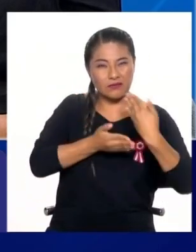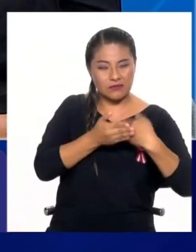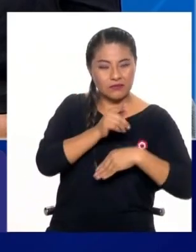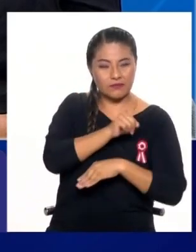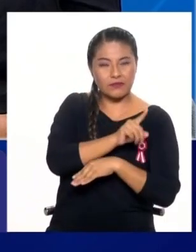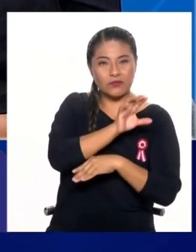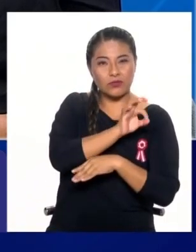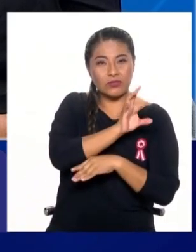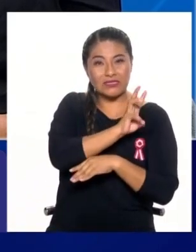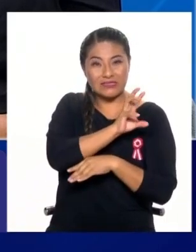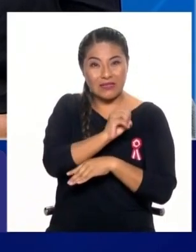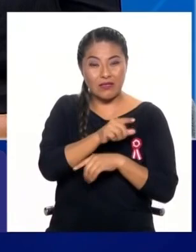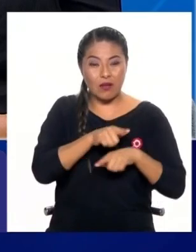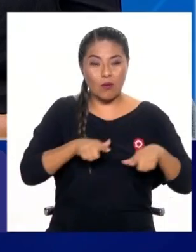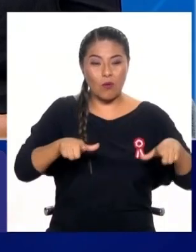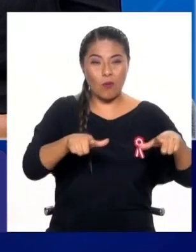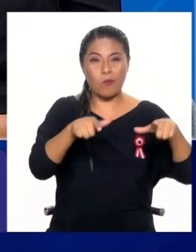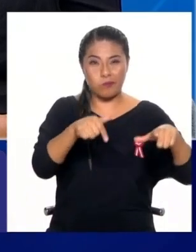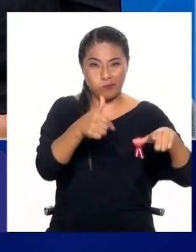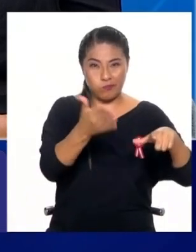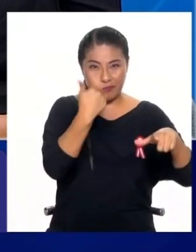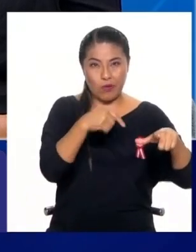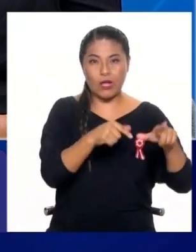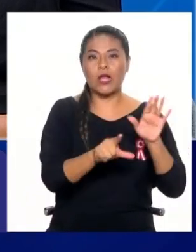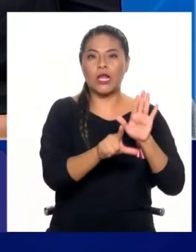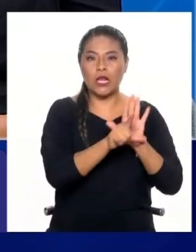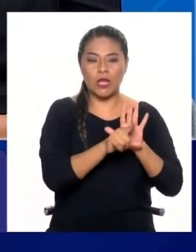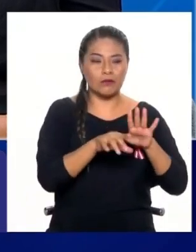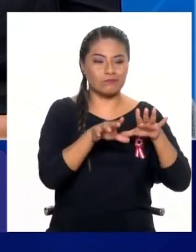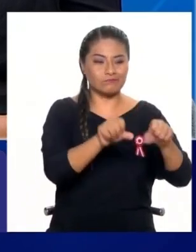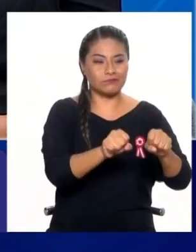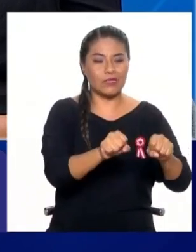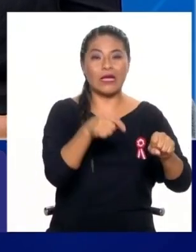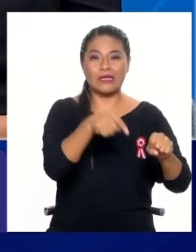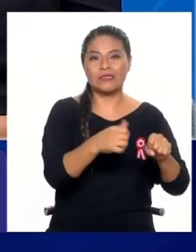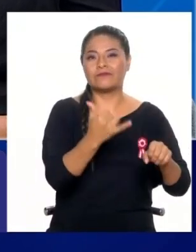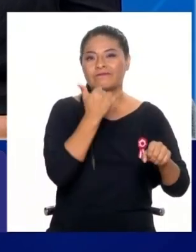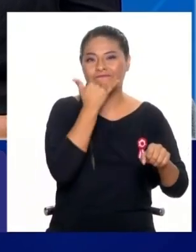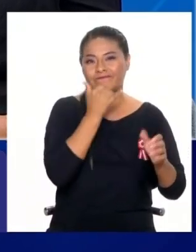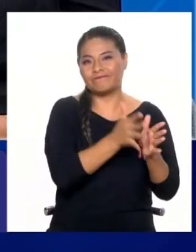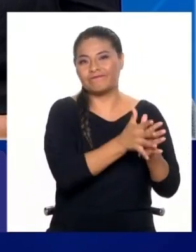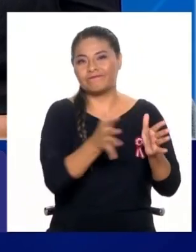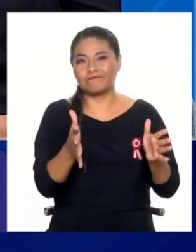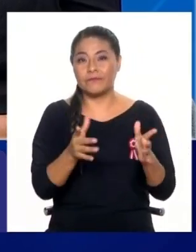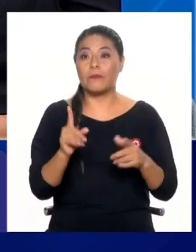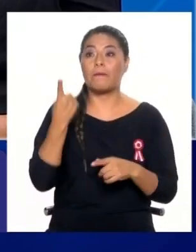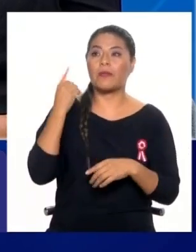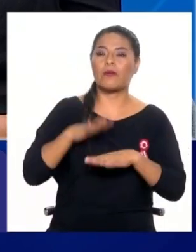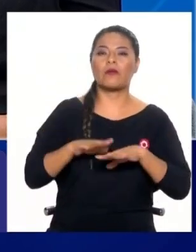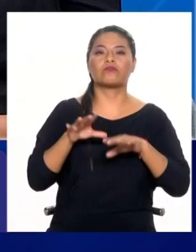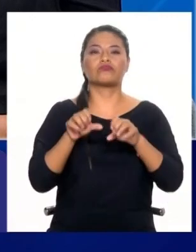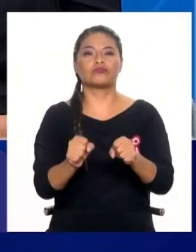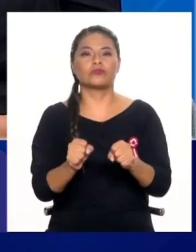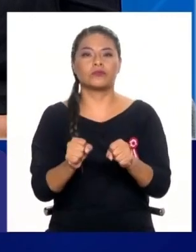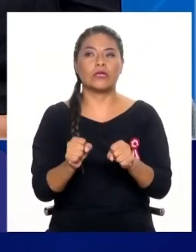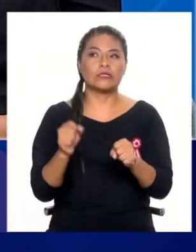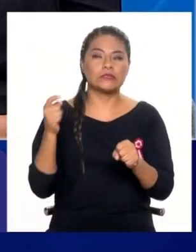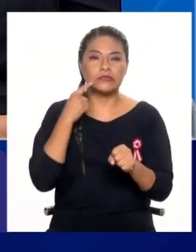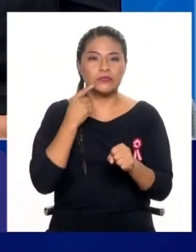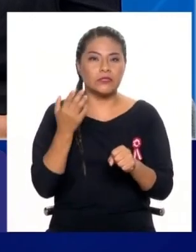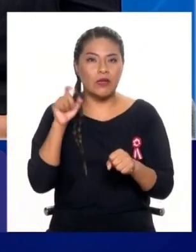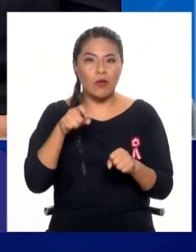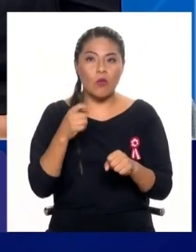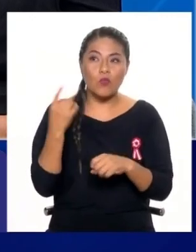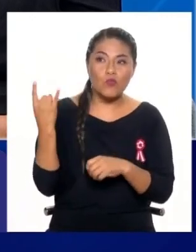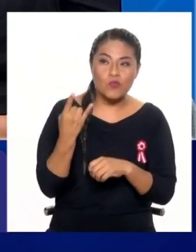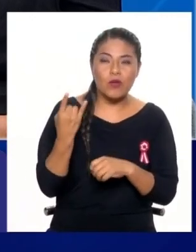de barrios marginales, ha sido formalizar lo informal. Primero se accionó ante una necesidad, una evidencia y